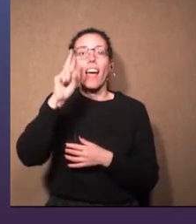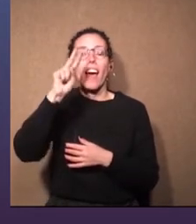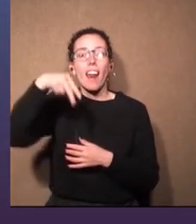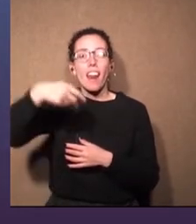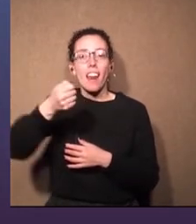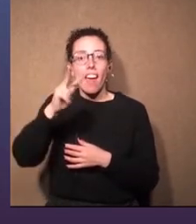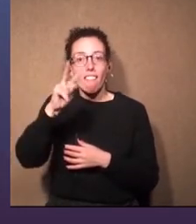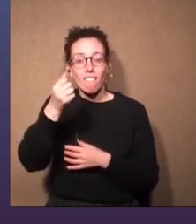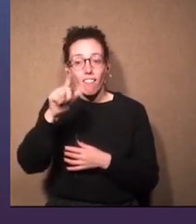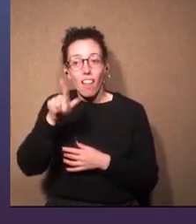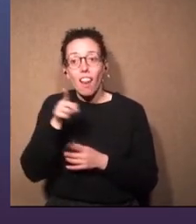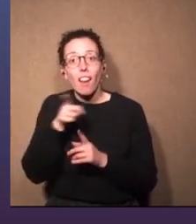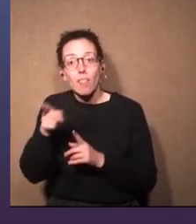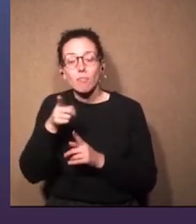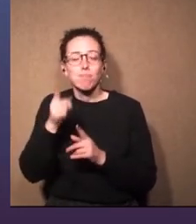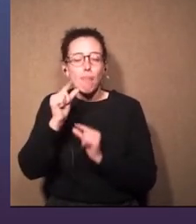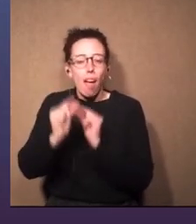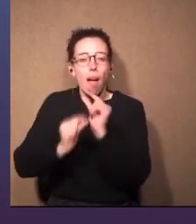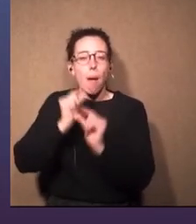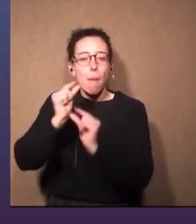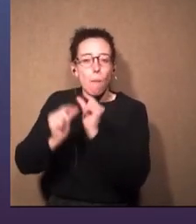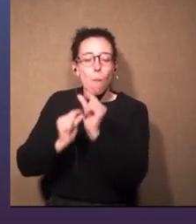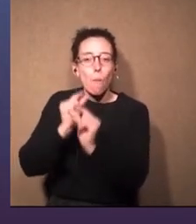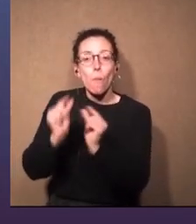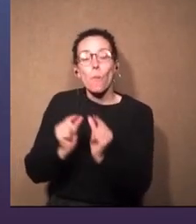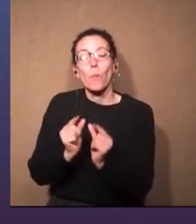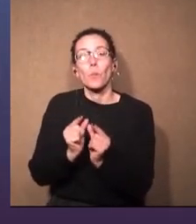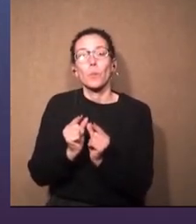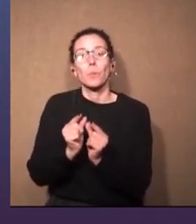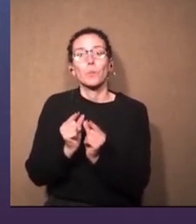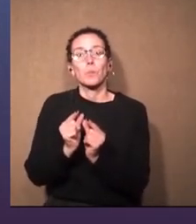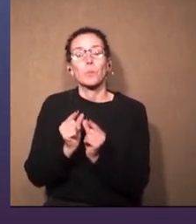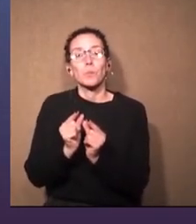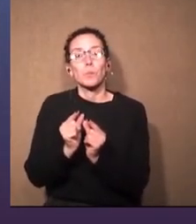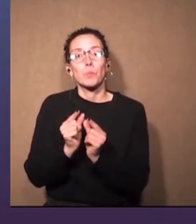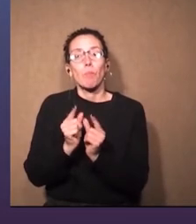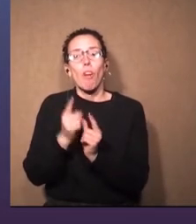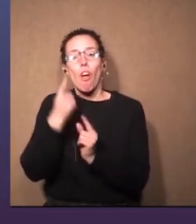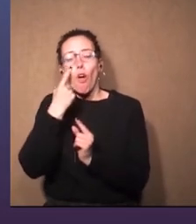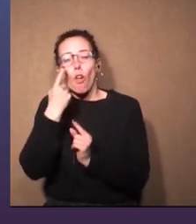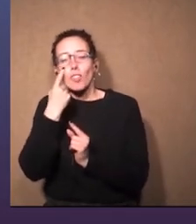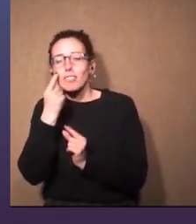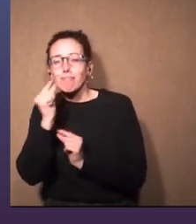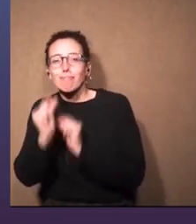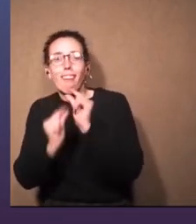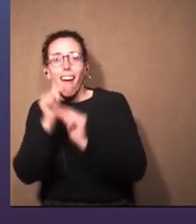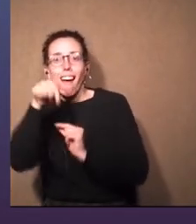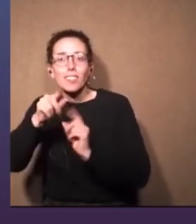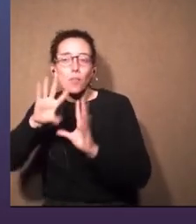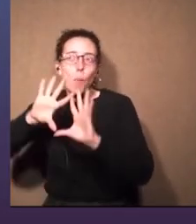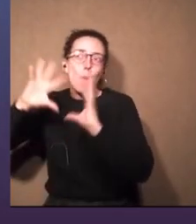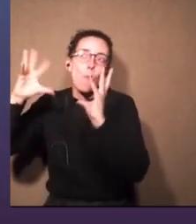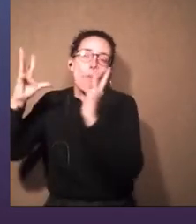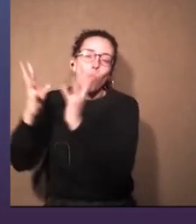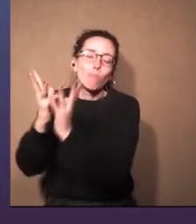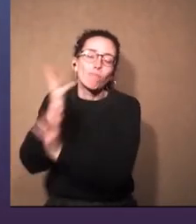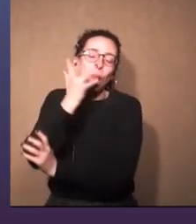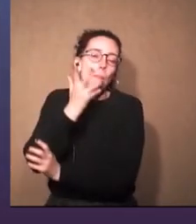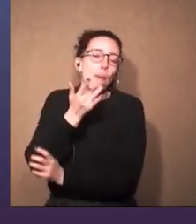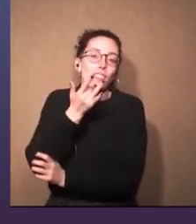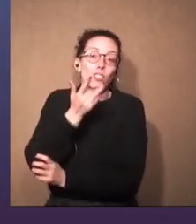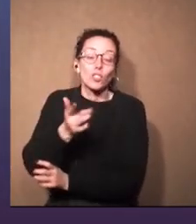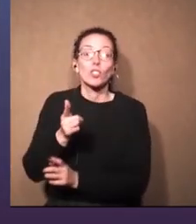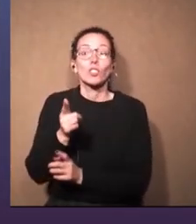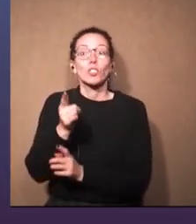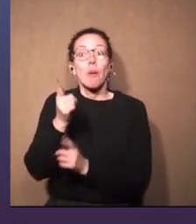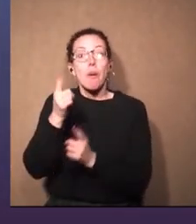bueno, y así de a poquito fui conociendo este mundo maravilloso.